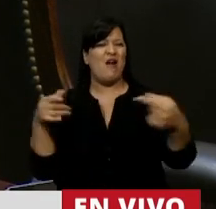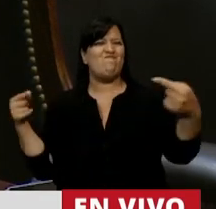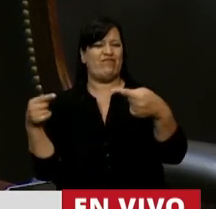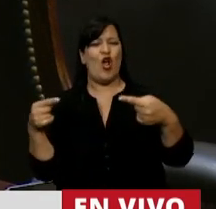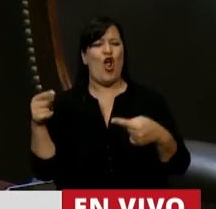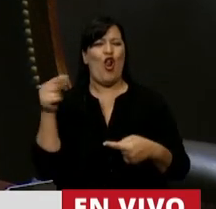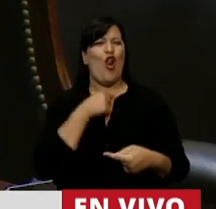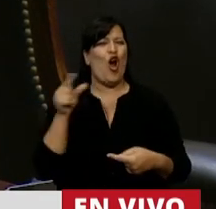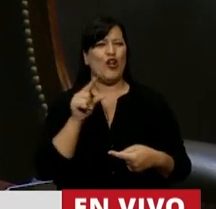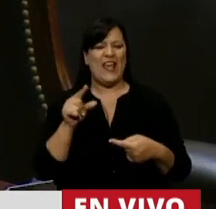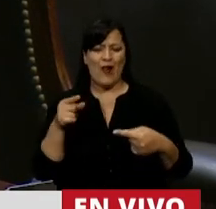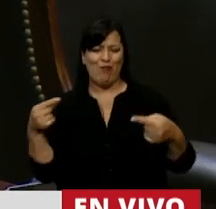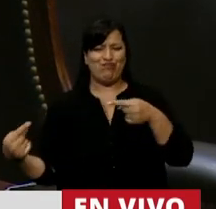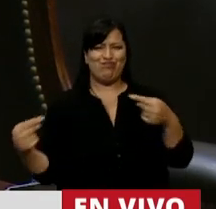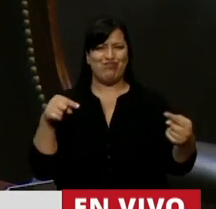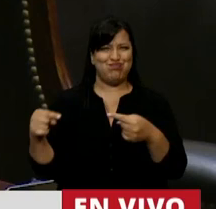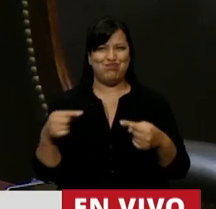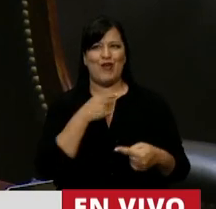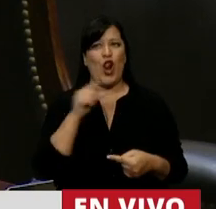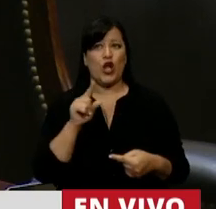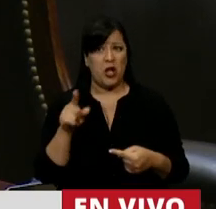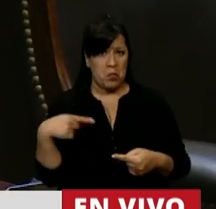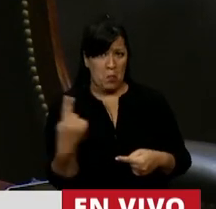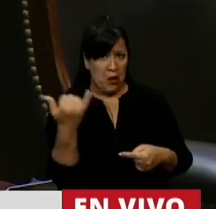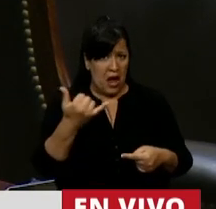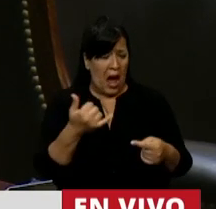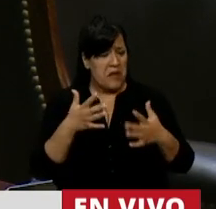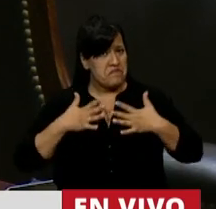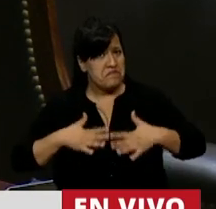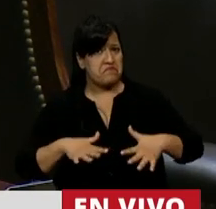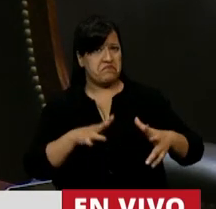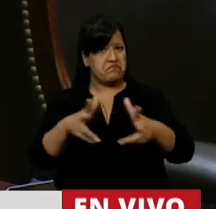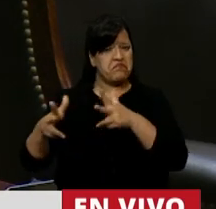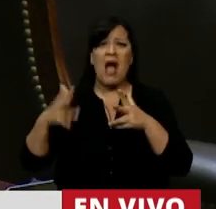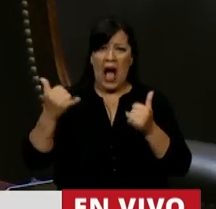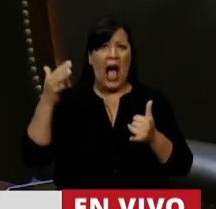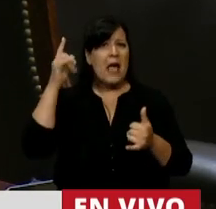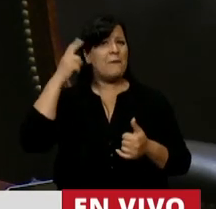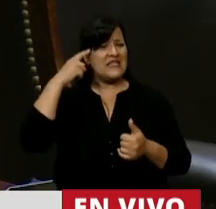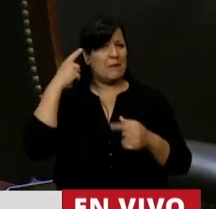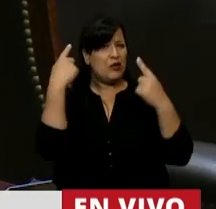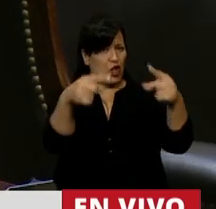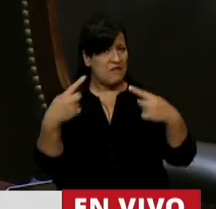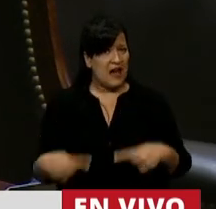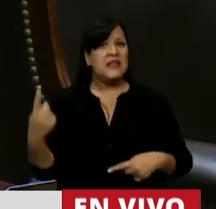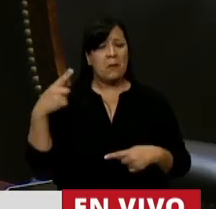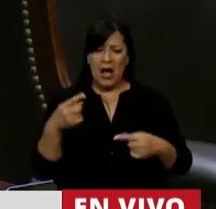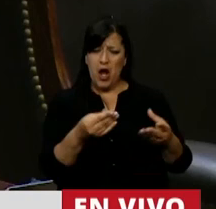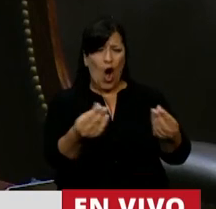no romper este clima armonioso. Pensamiento distinto, pero un clima armonioso.